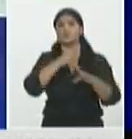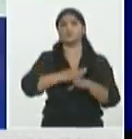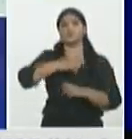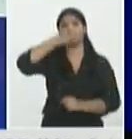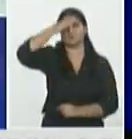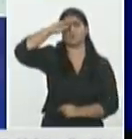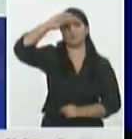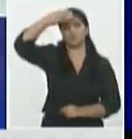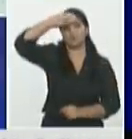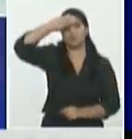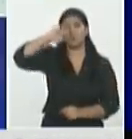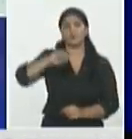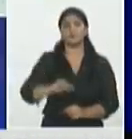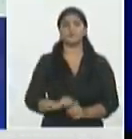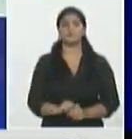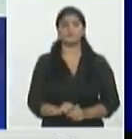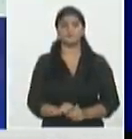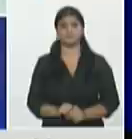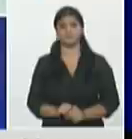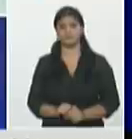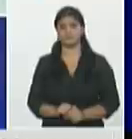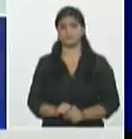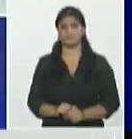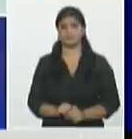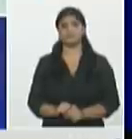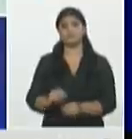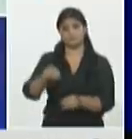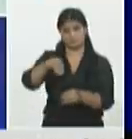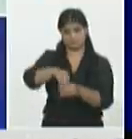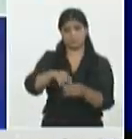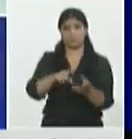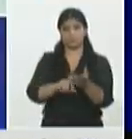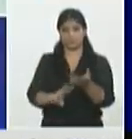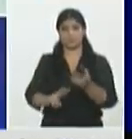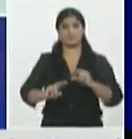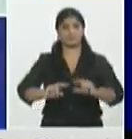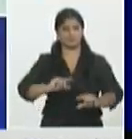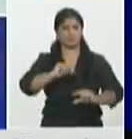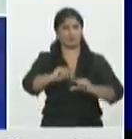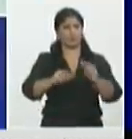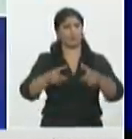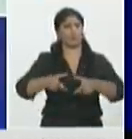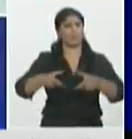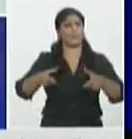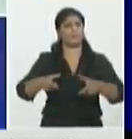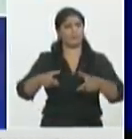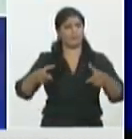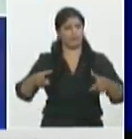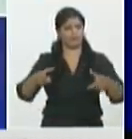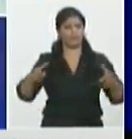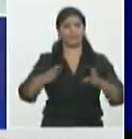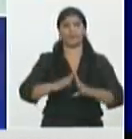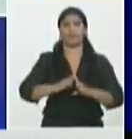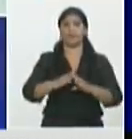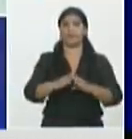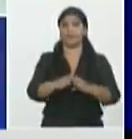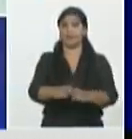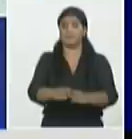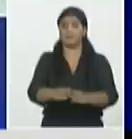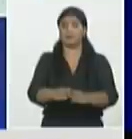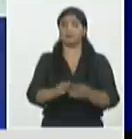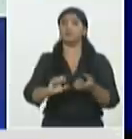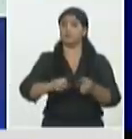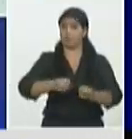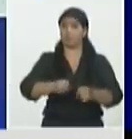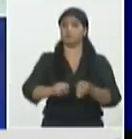que lamentablemente hemos visto como se ha ido incrementando Granma que logró controlar después